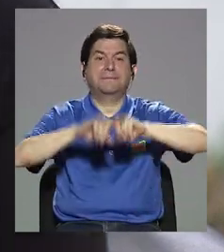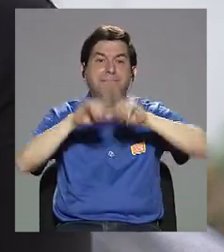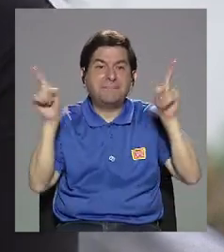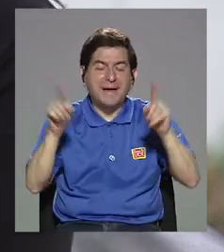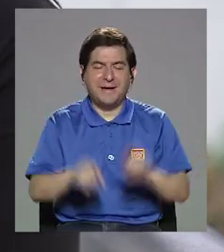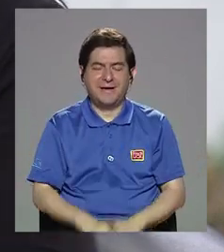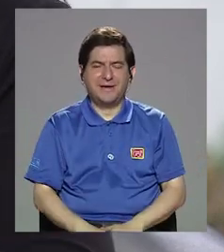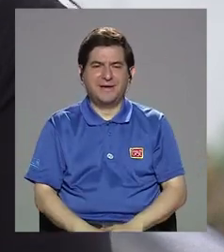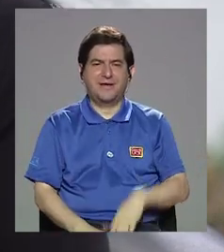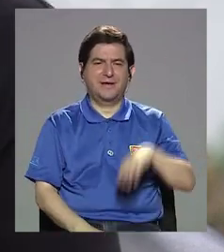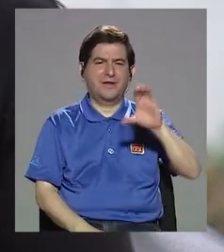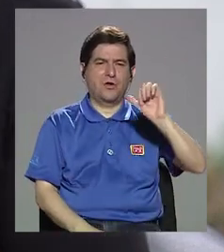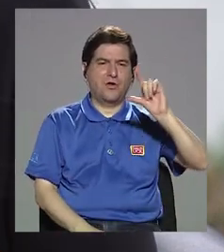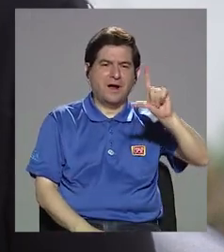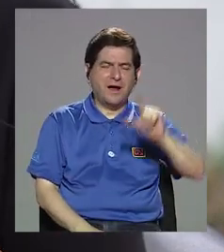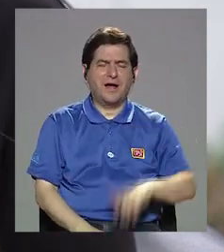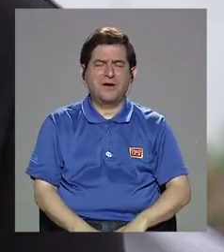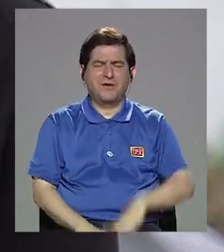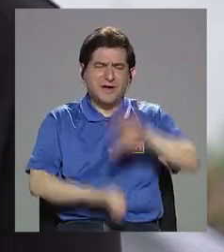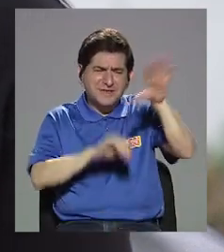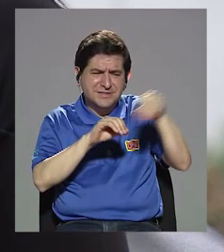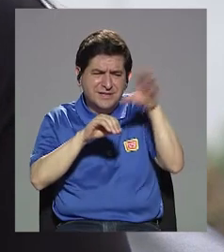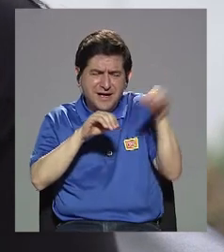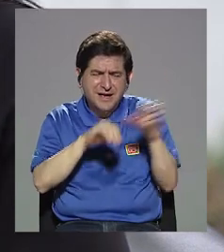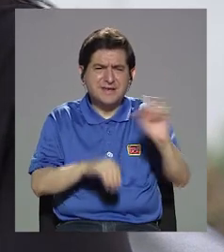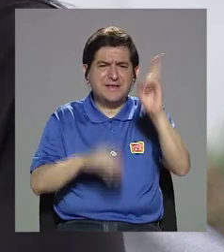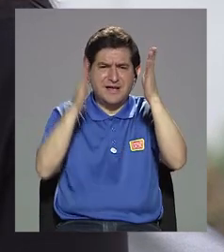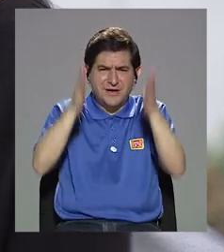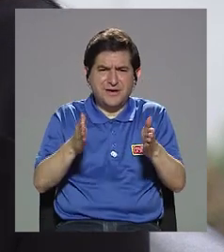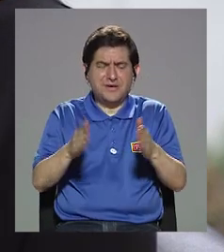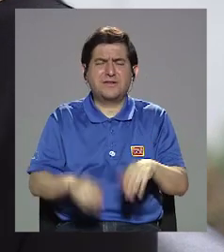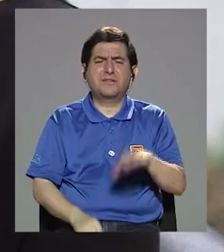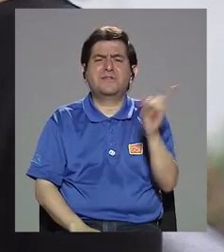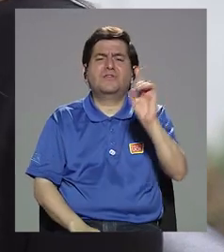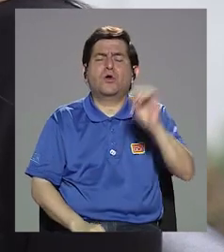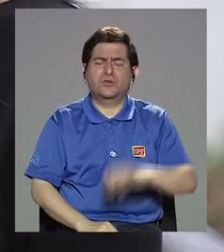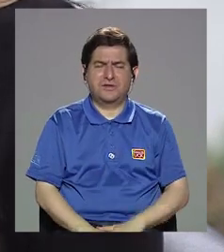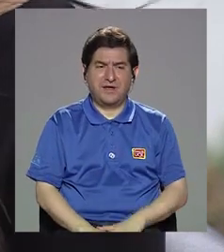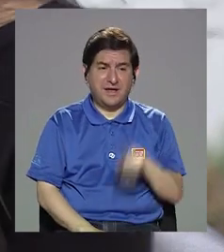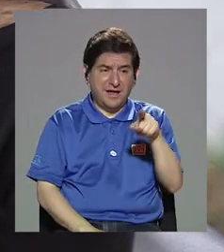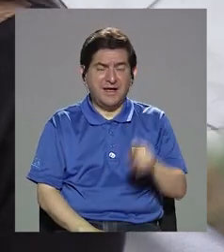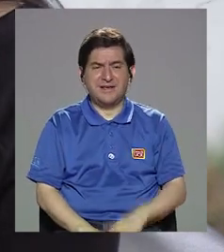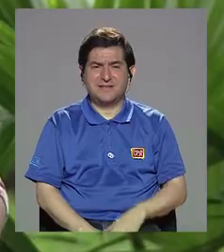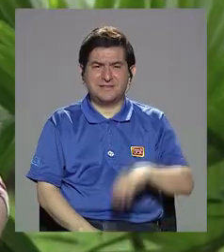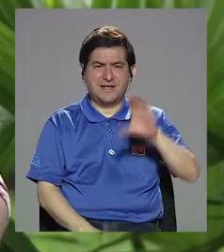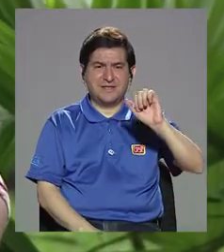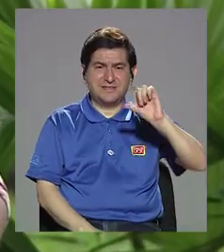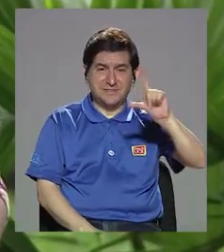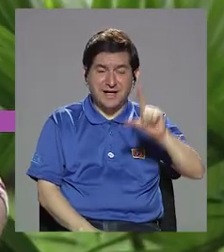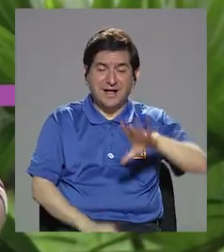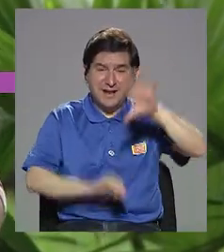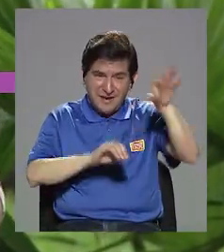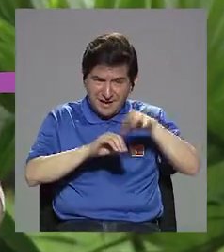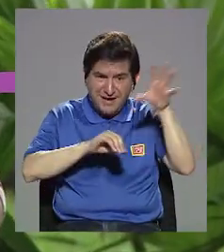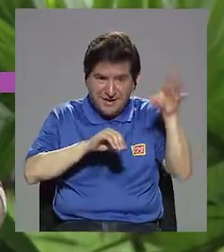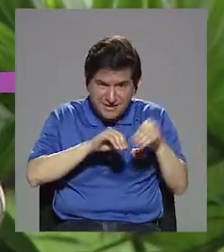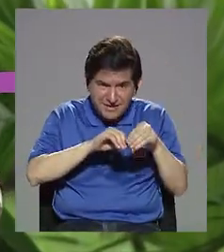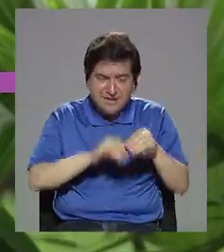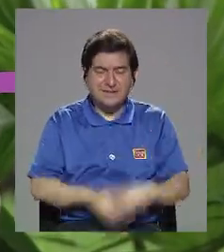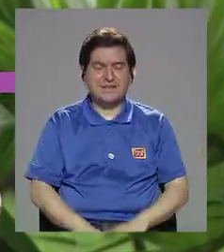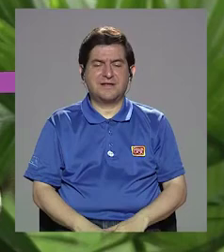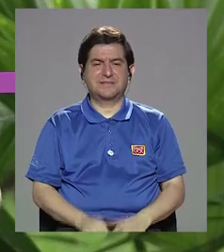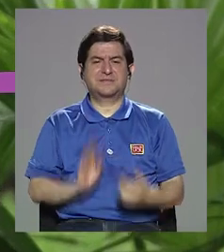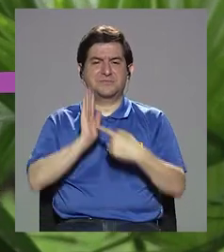esas calorías extra de los costarricenses, ¿de dónde provienen? Esas calorías extra, de acuerdo a